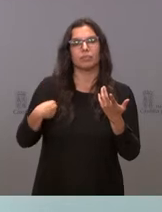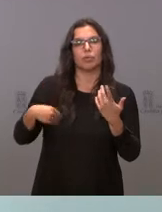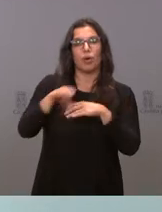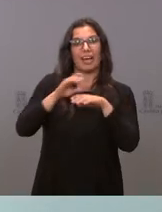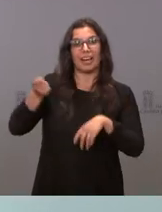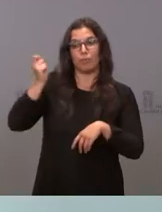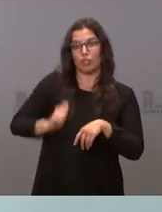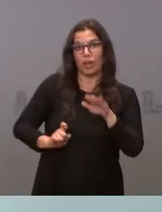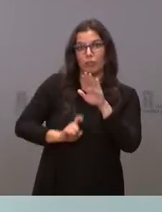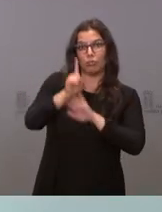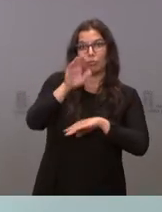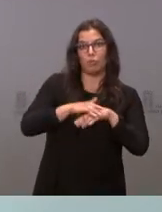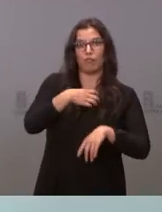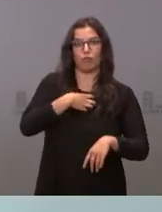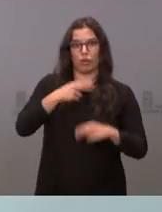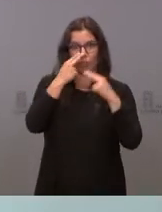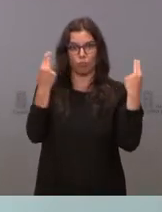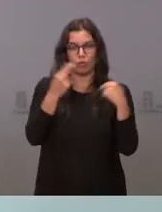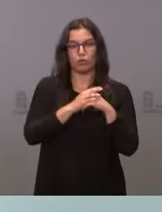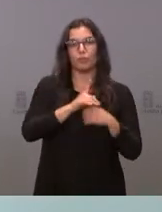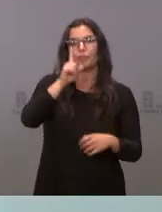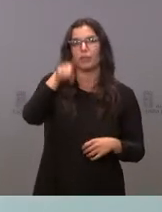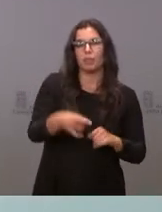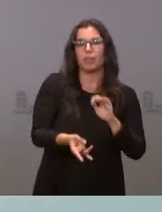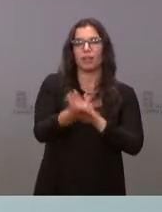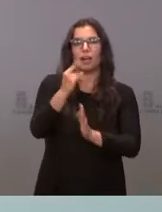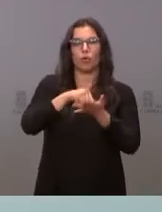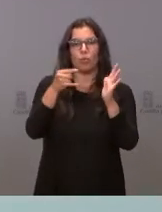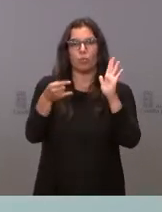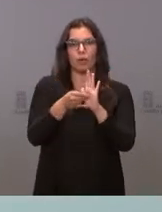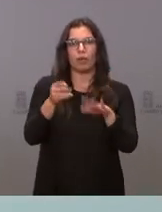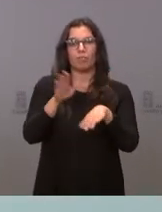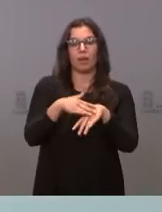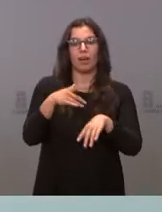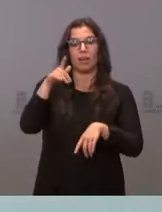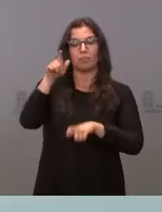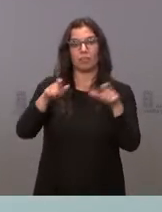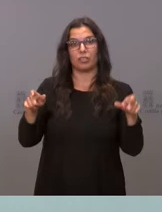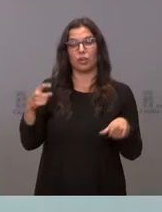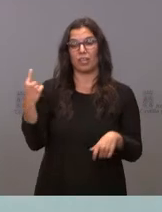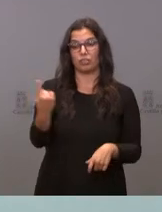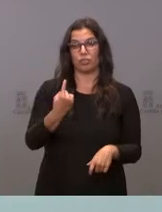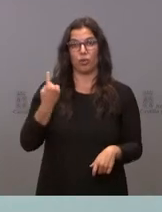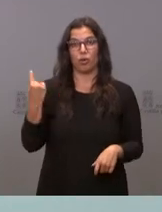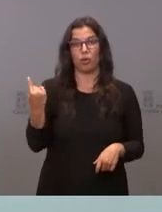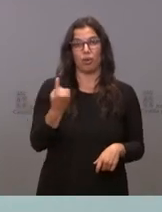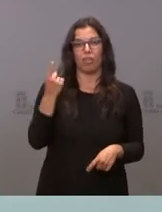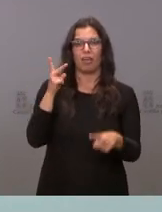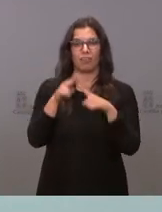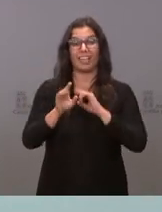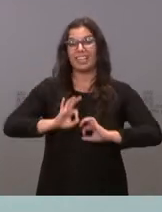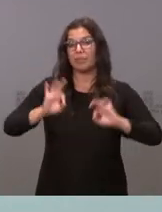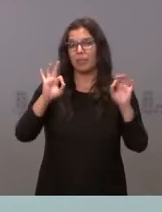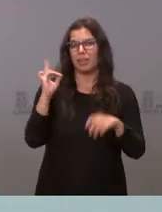empleados públicos. Vamos a implantar un plan para combatir la soledad de las personas, en especial de las